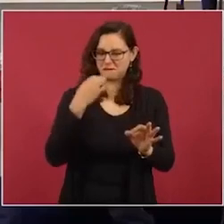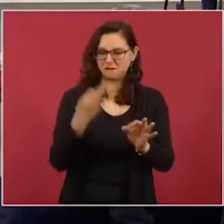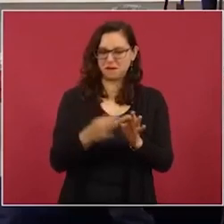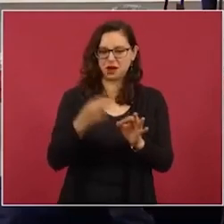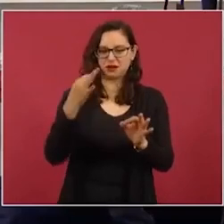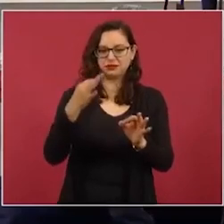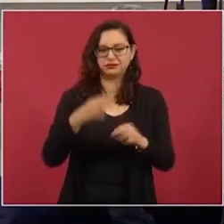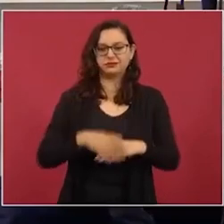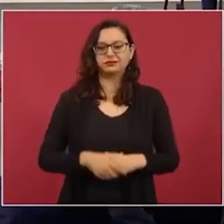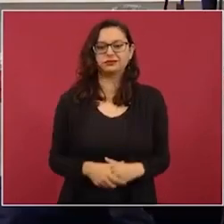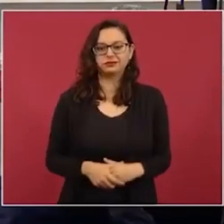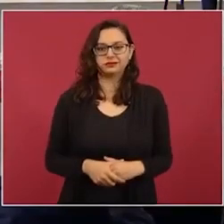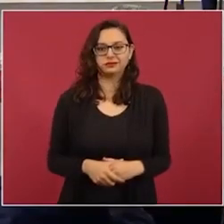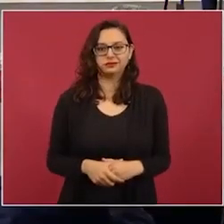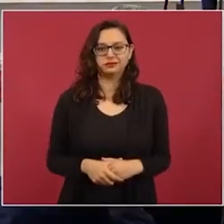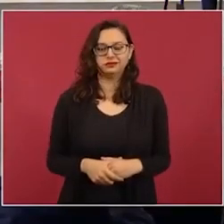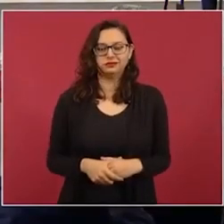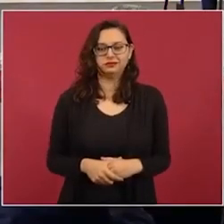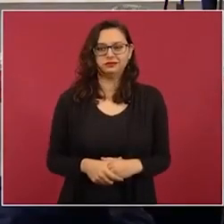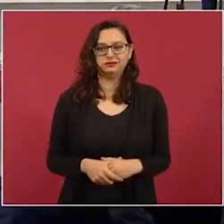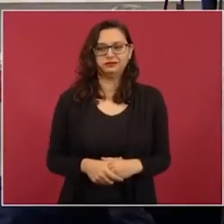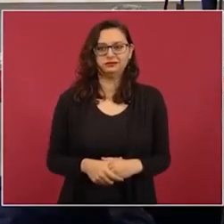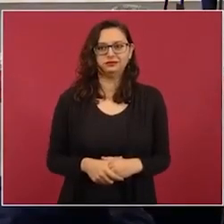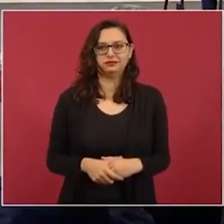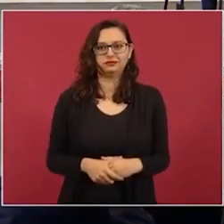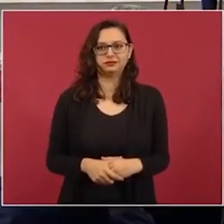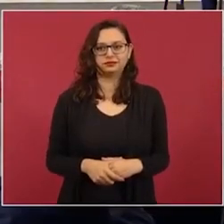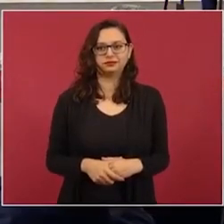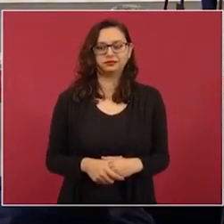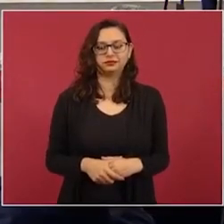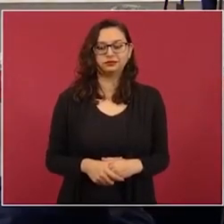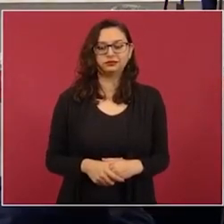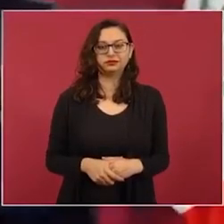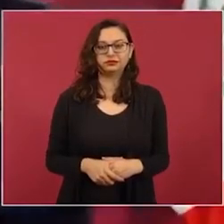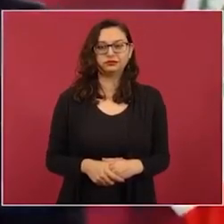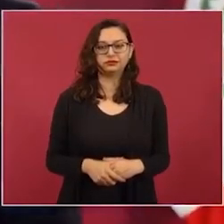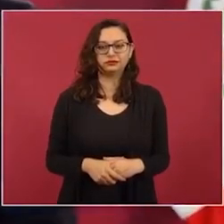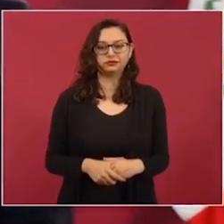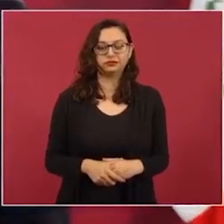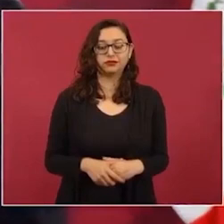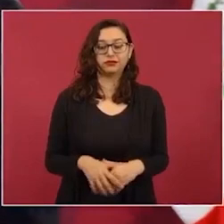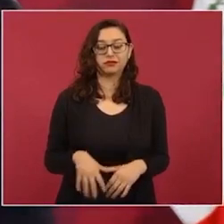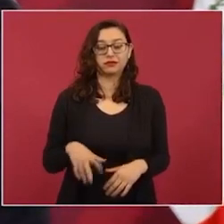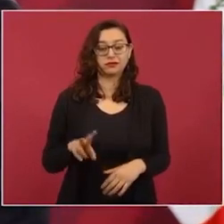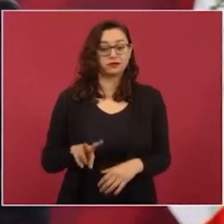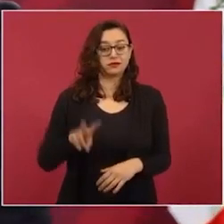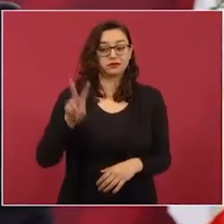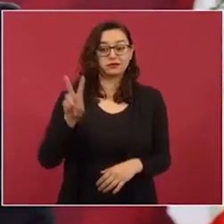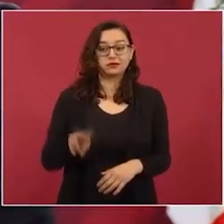con una inversión muy